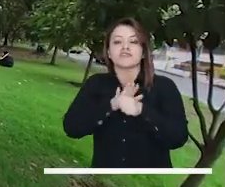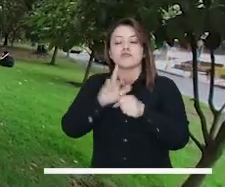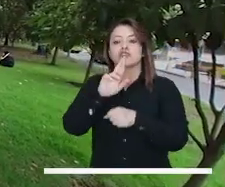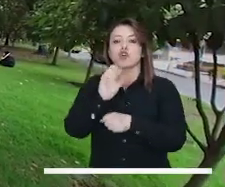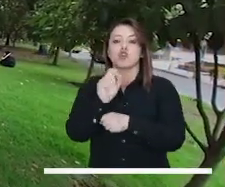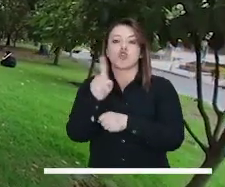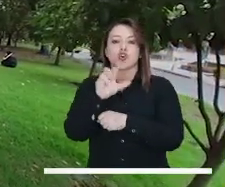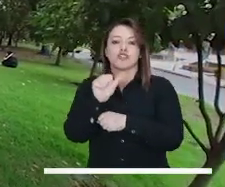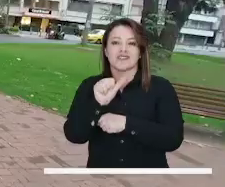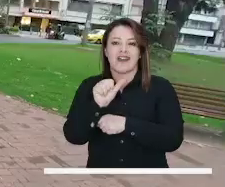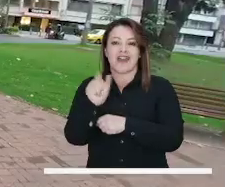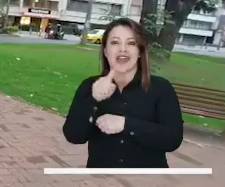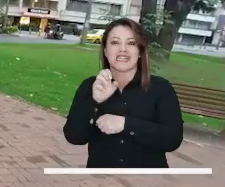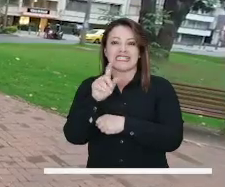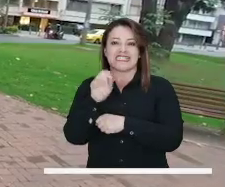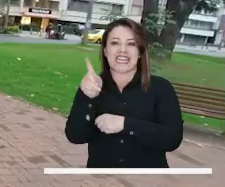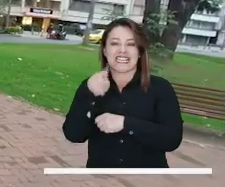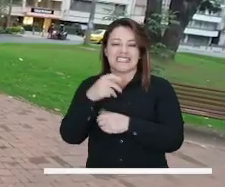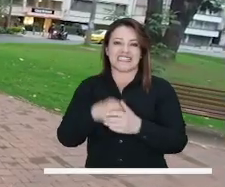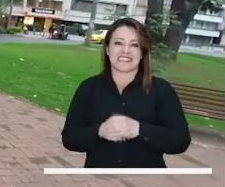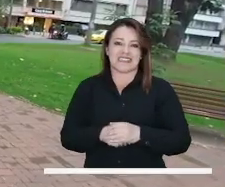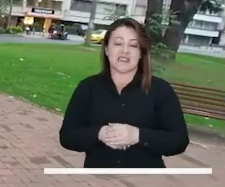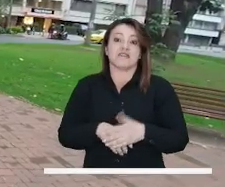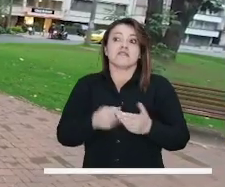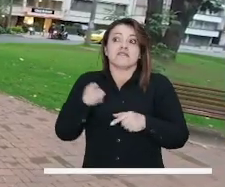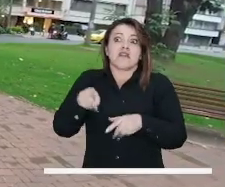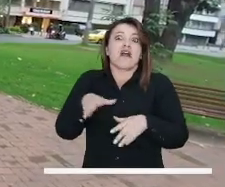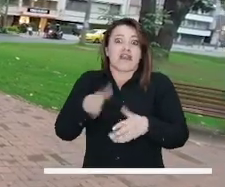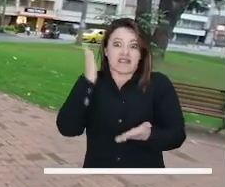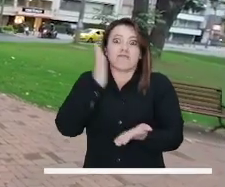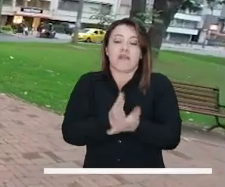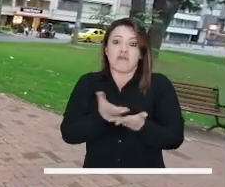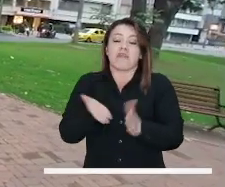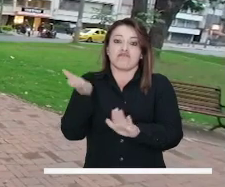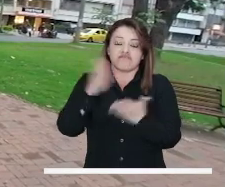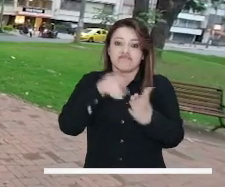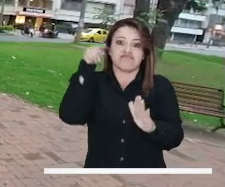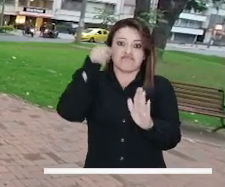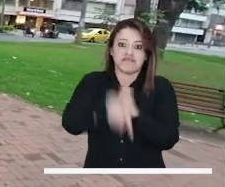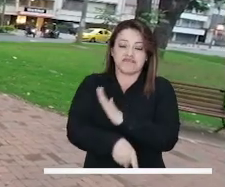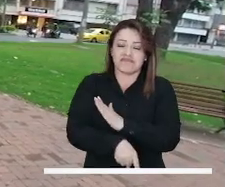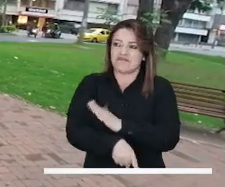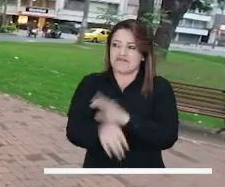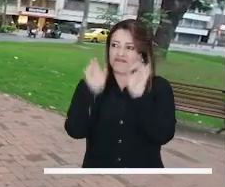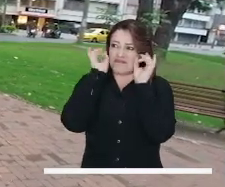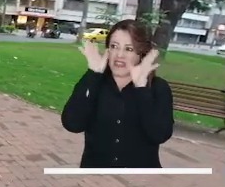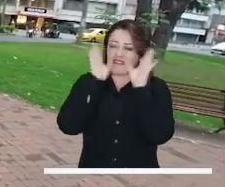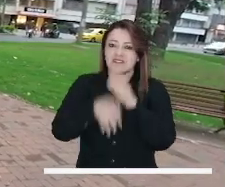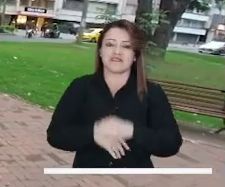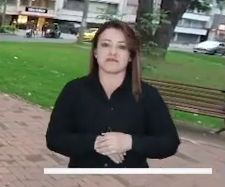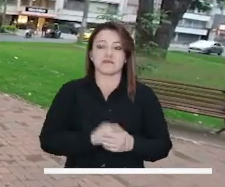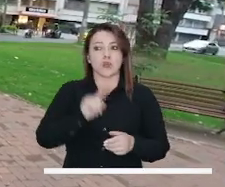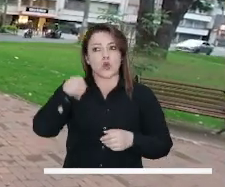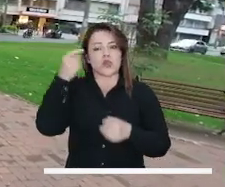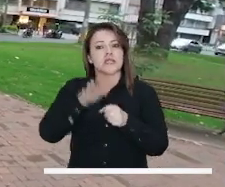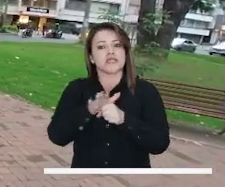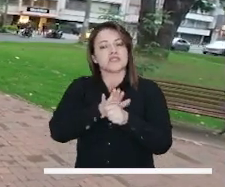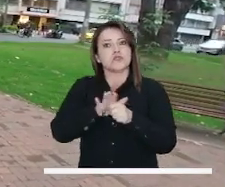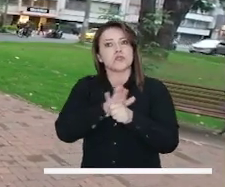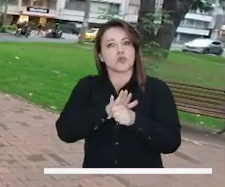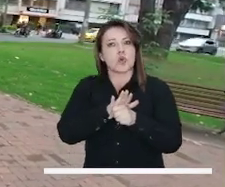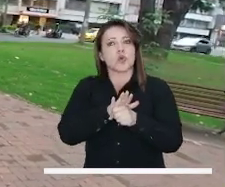pelea y cogió un cuchillo y la mató. Pues lo de Rosalvira Celis, o sea, a ver, es como, ¿cómo vas a empalar a alguien? Es horrible. Solo por el simple hecho de